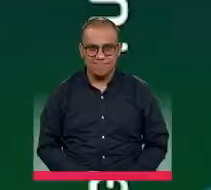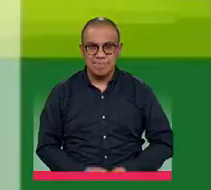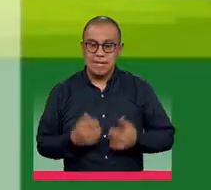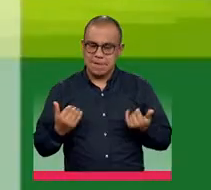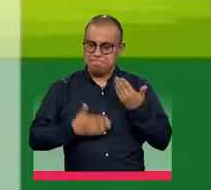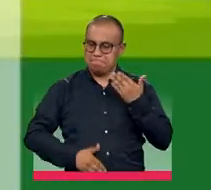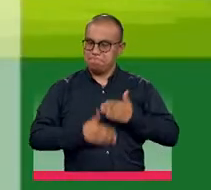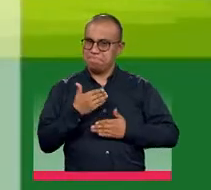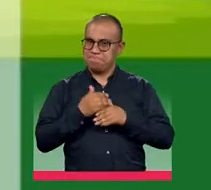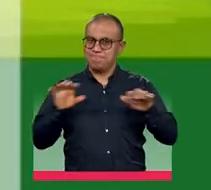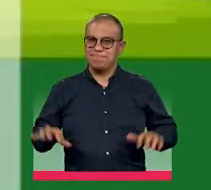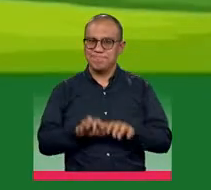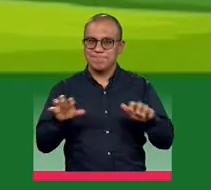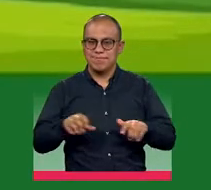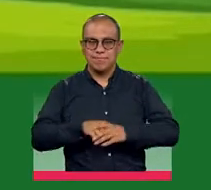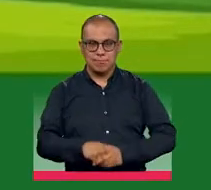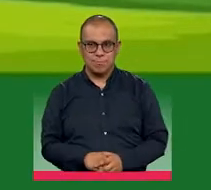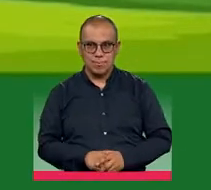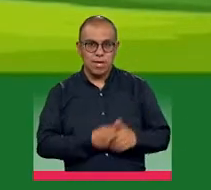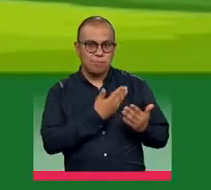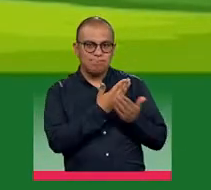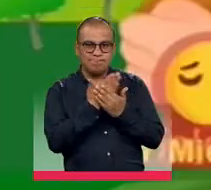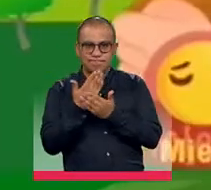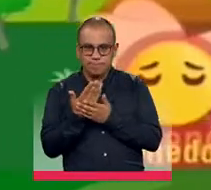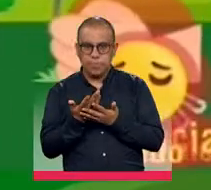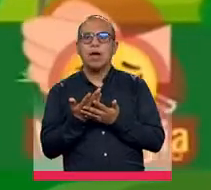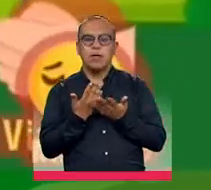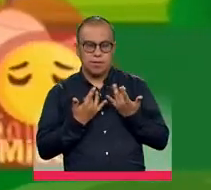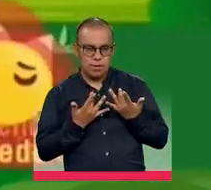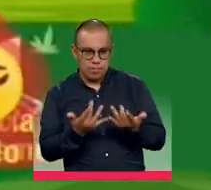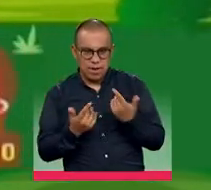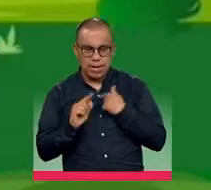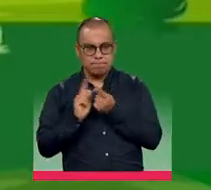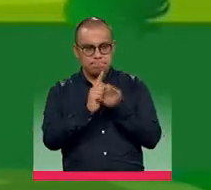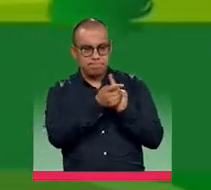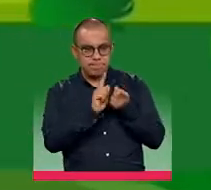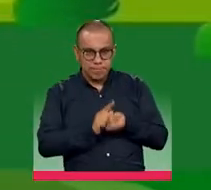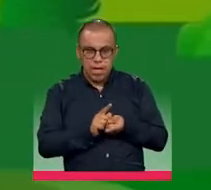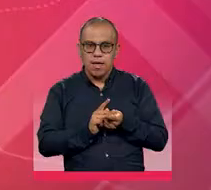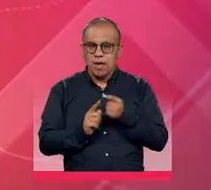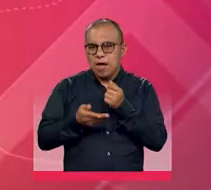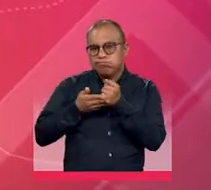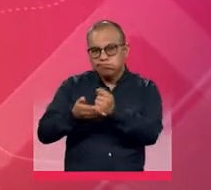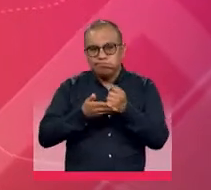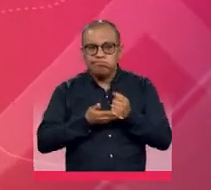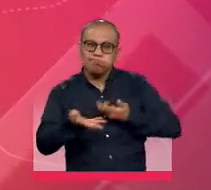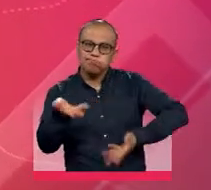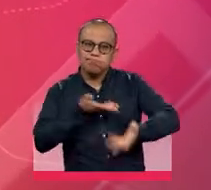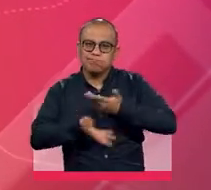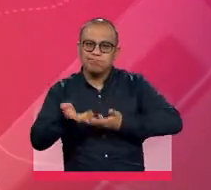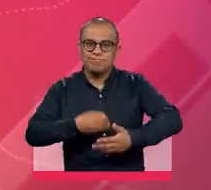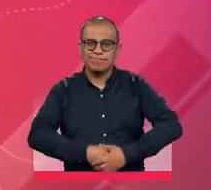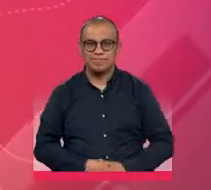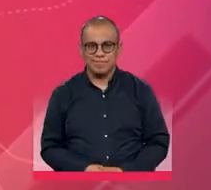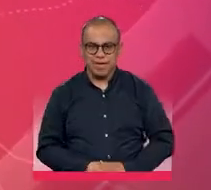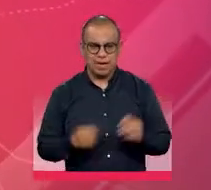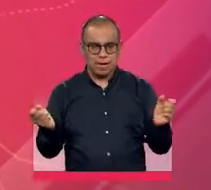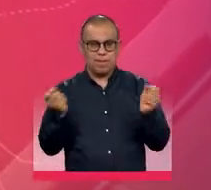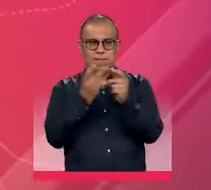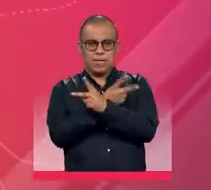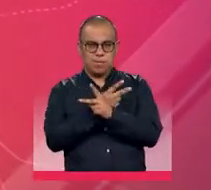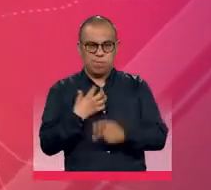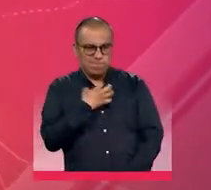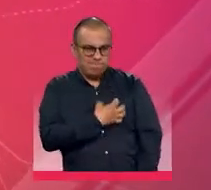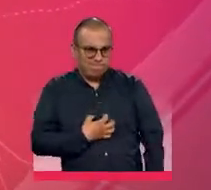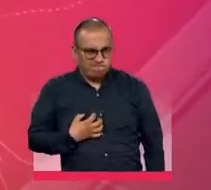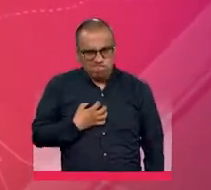empezamos a jugar. Lo que nos da puntos son la esperanza, el reencuentro y la solidaridad. La violencia, el